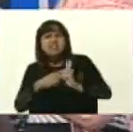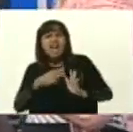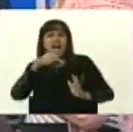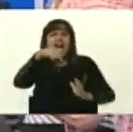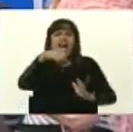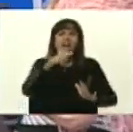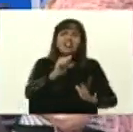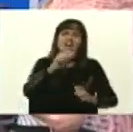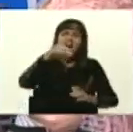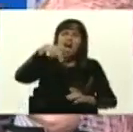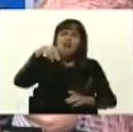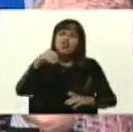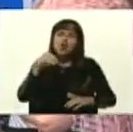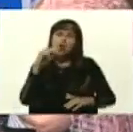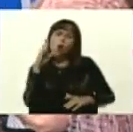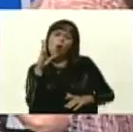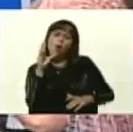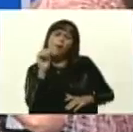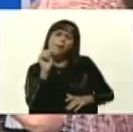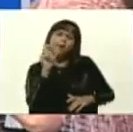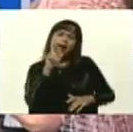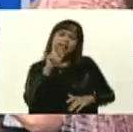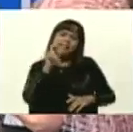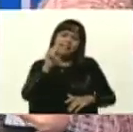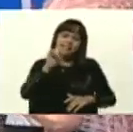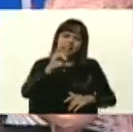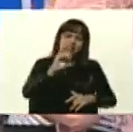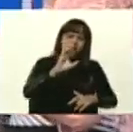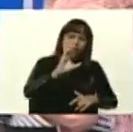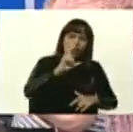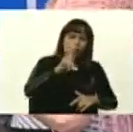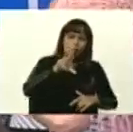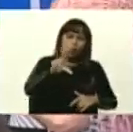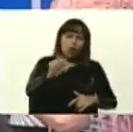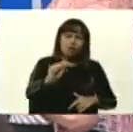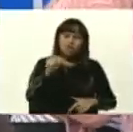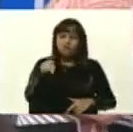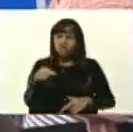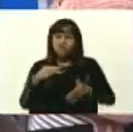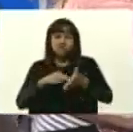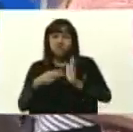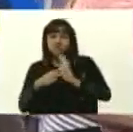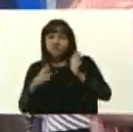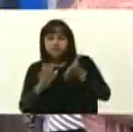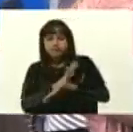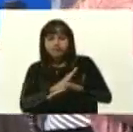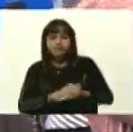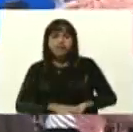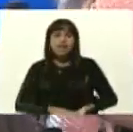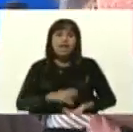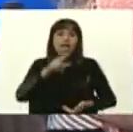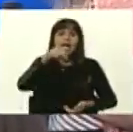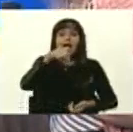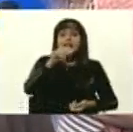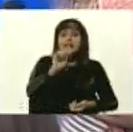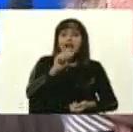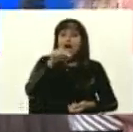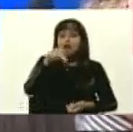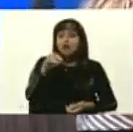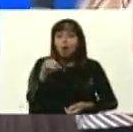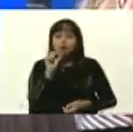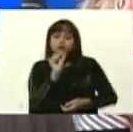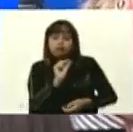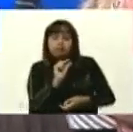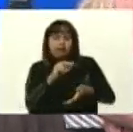se basa en